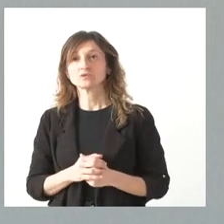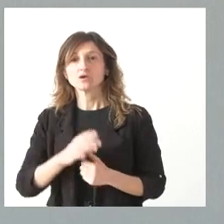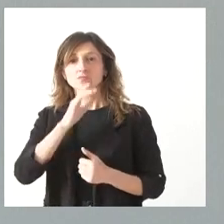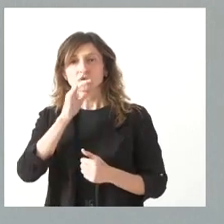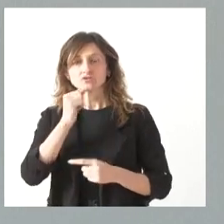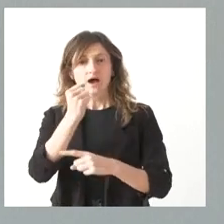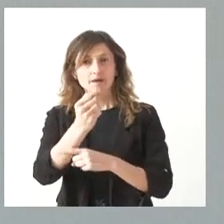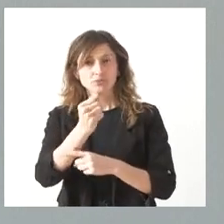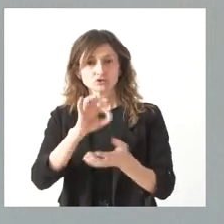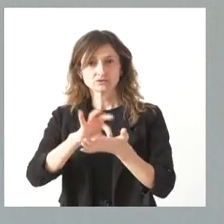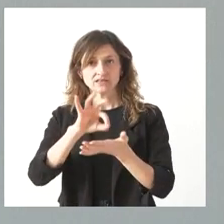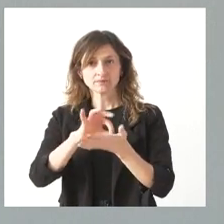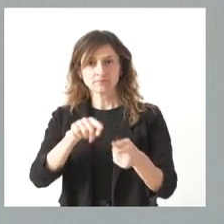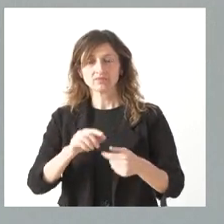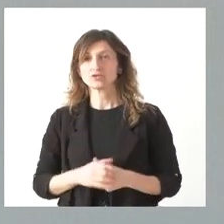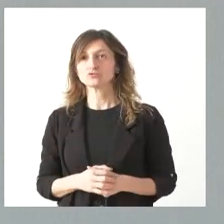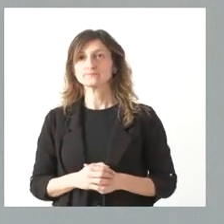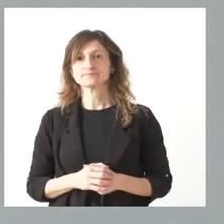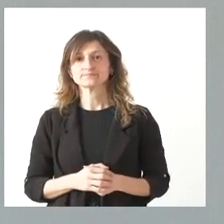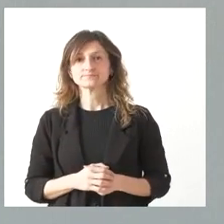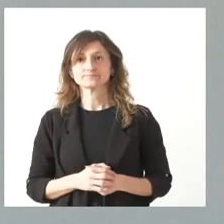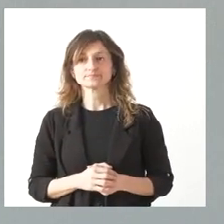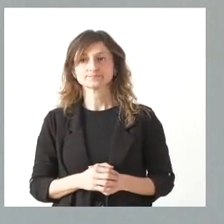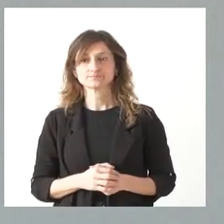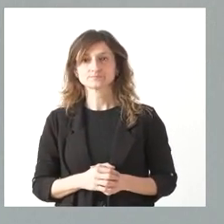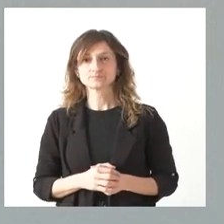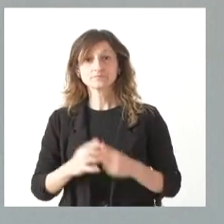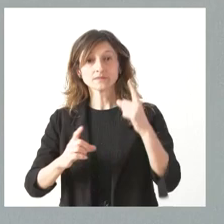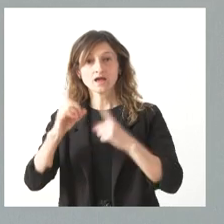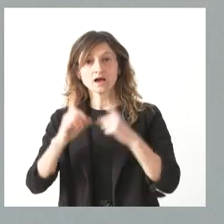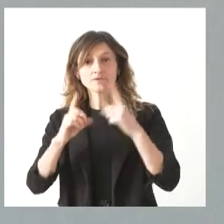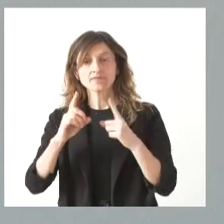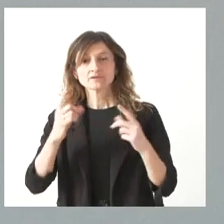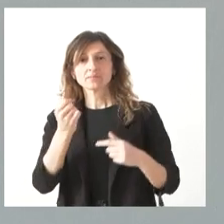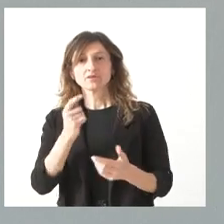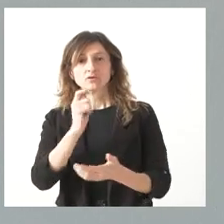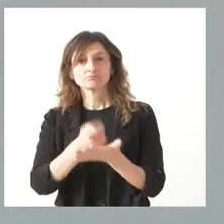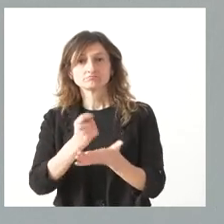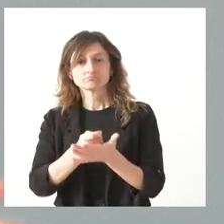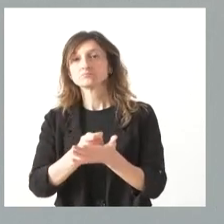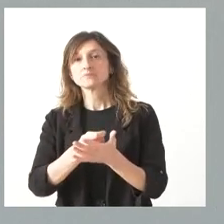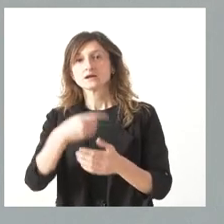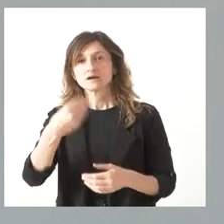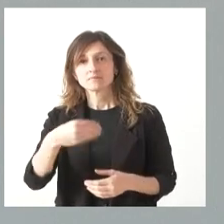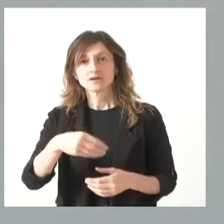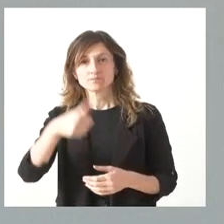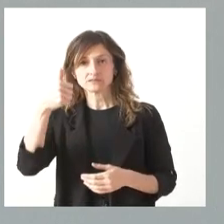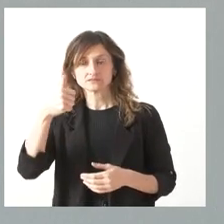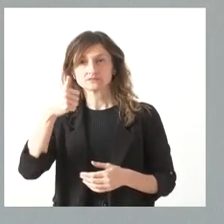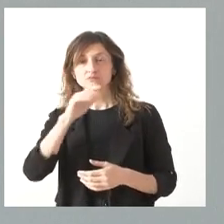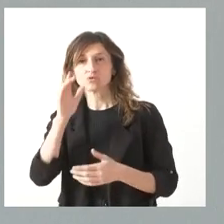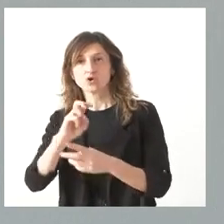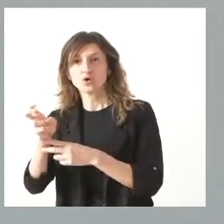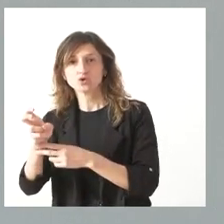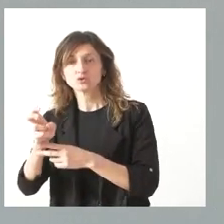reforzando estos servicios. Es verdad que, en muchos casos, lógicamente, el coste de la prestación de los servicios es mucho mayor de lo que podría